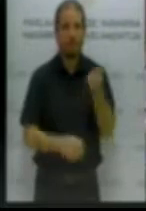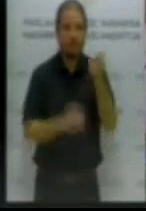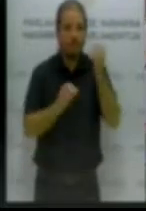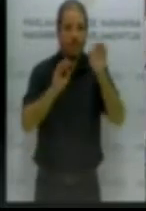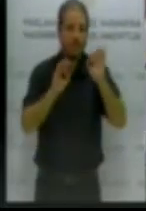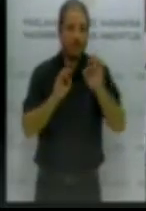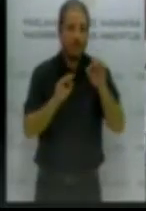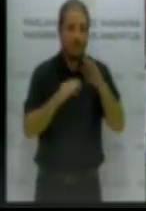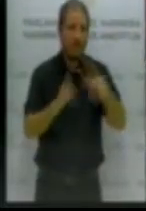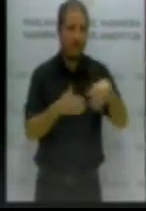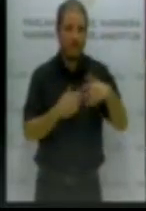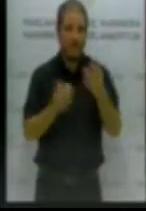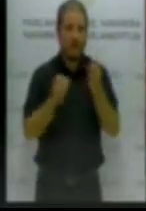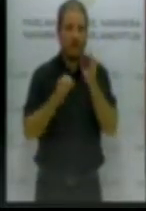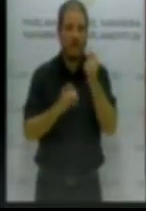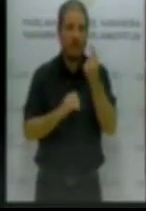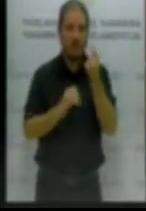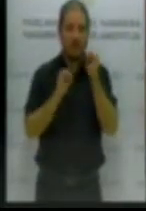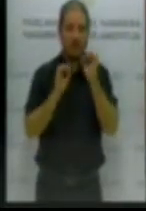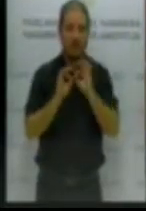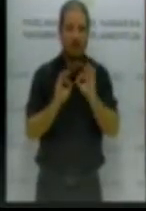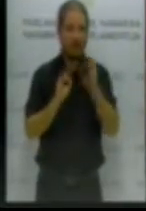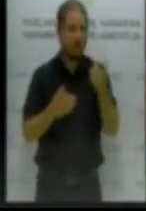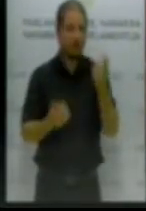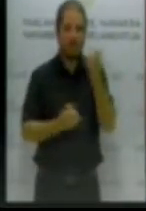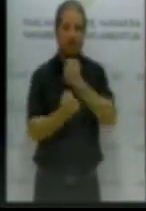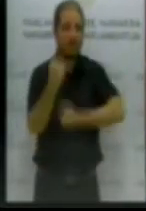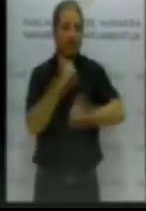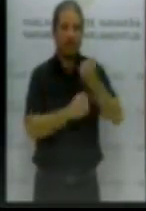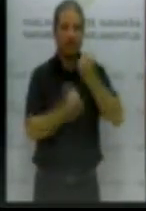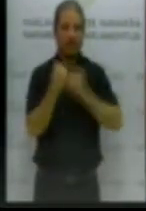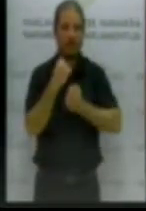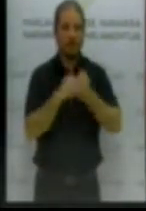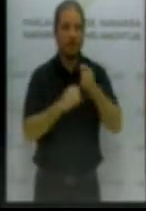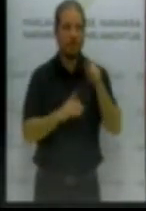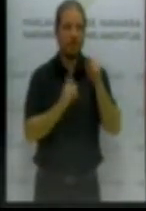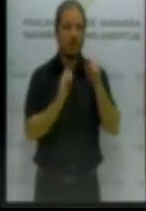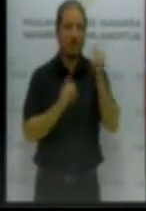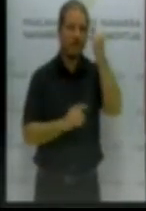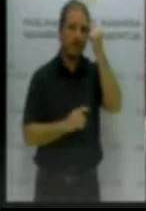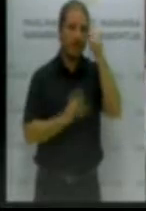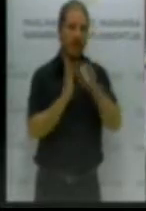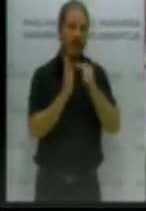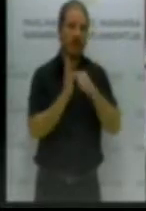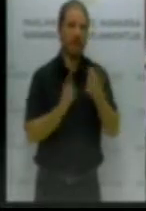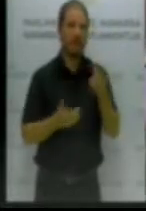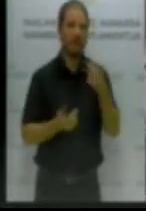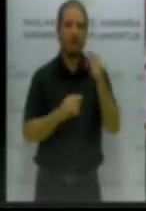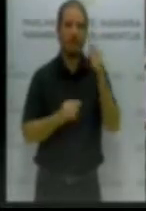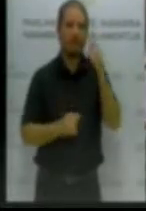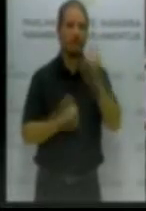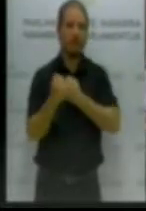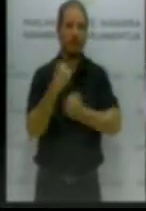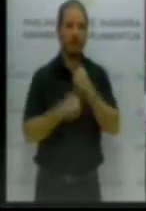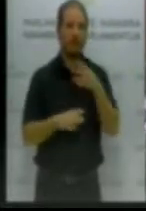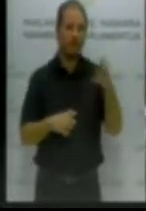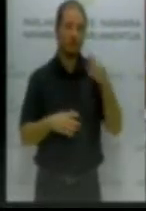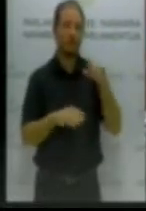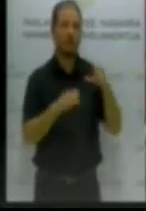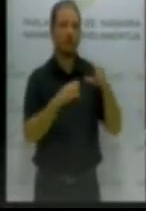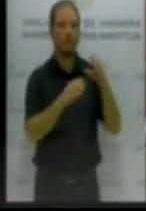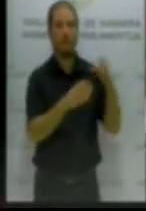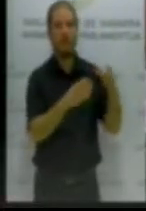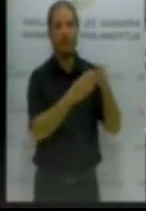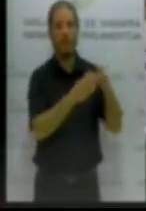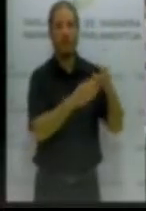un criterio puramente economicista. Pues bien, señores del cuadripartito, señores del Gobierno de